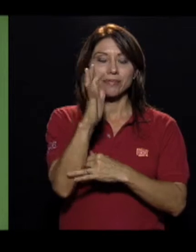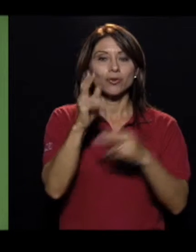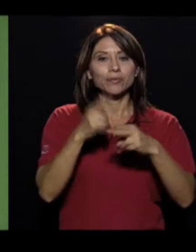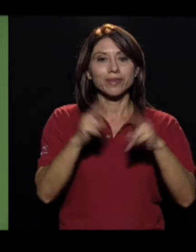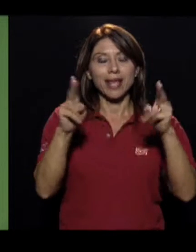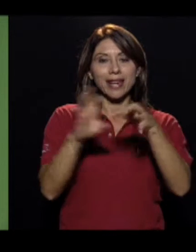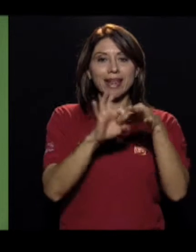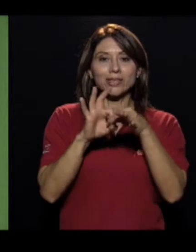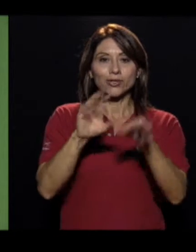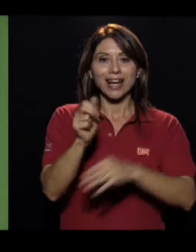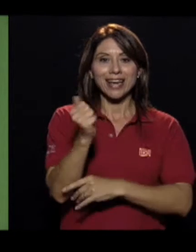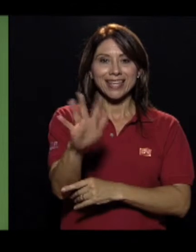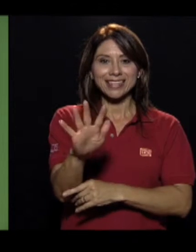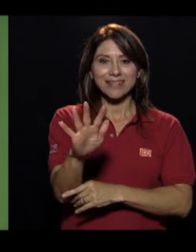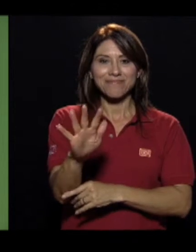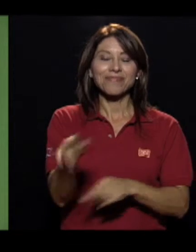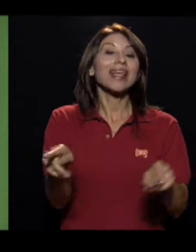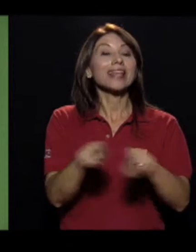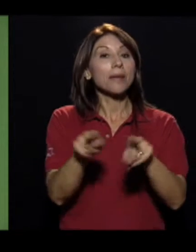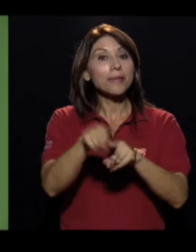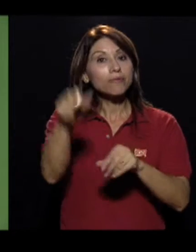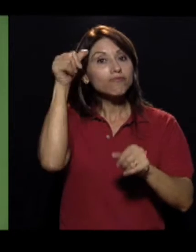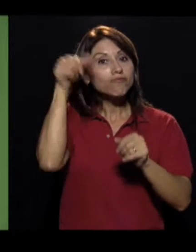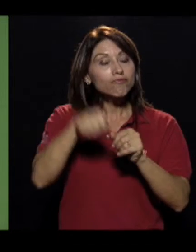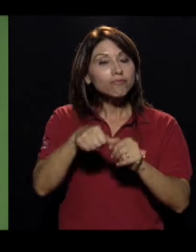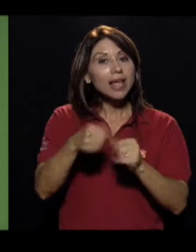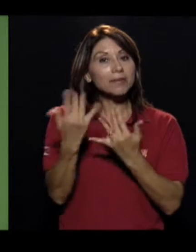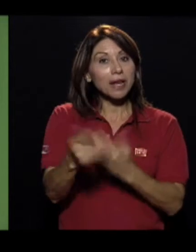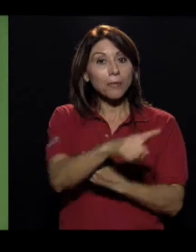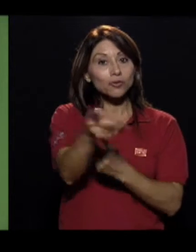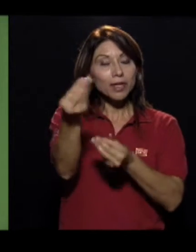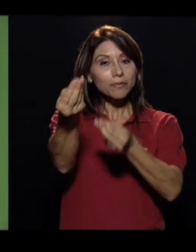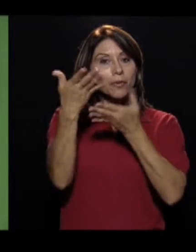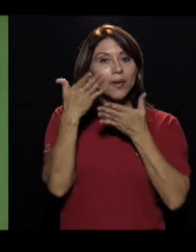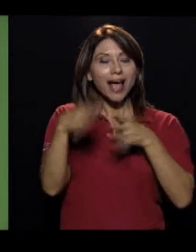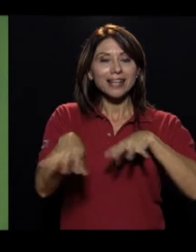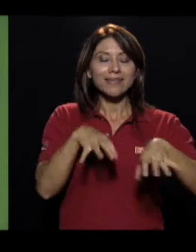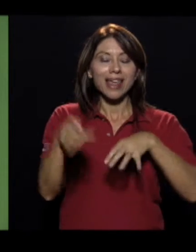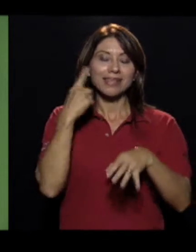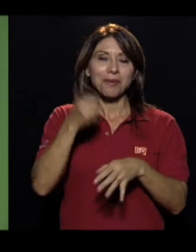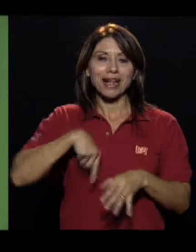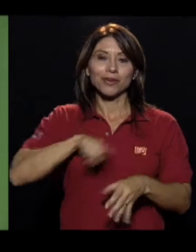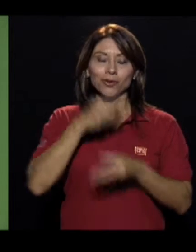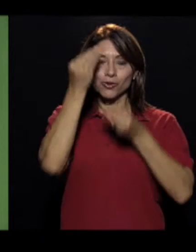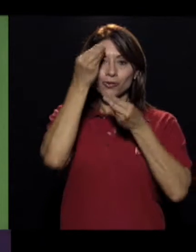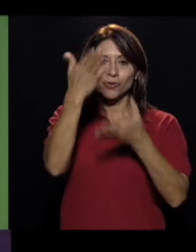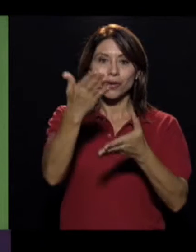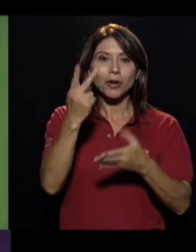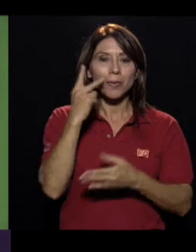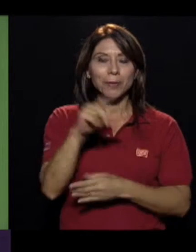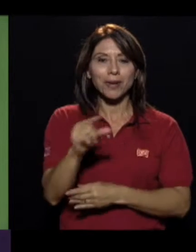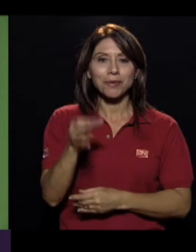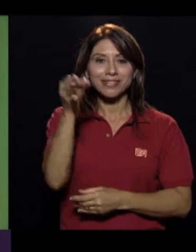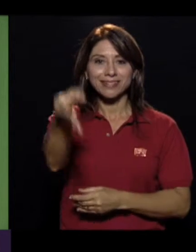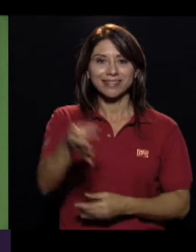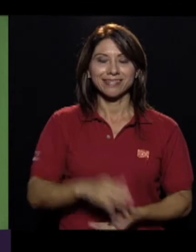Nexos TV o en nuestra página de Facebook, Nexos Canal 15. Y no olvide que también esperamos información sobre sus actividades para incluirlas en la agenda.